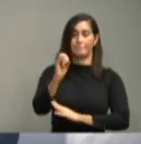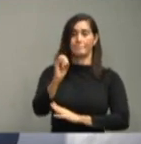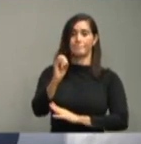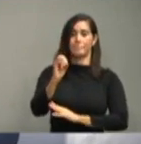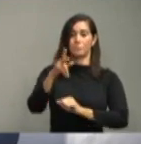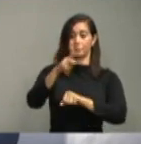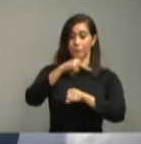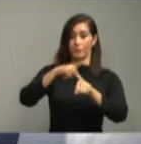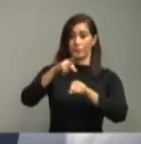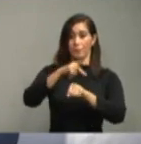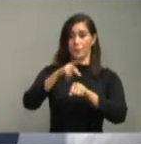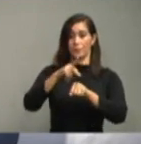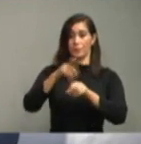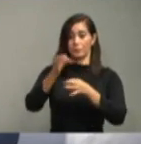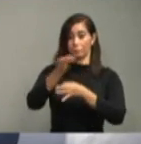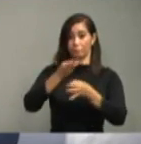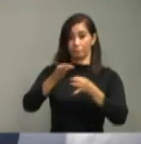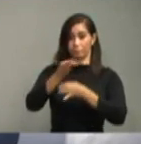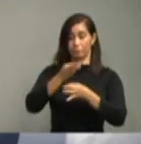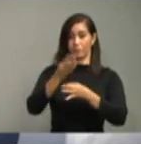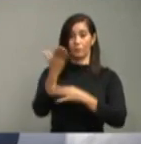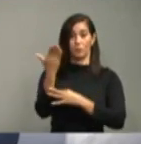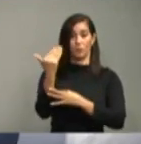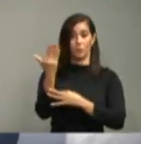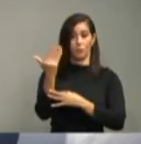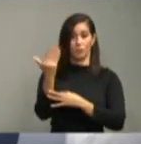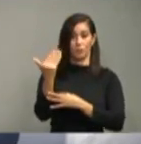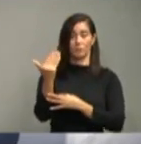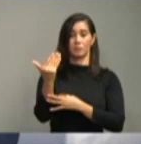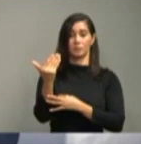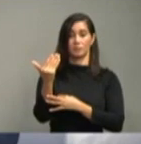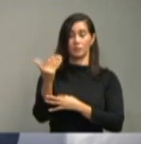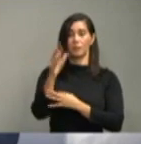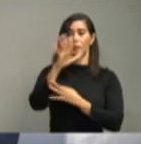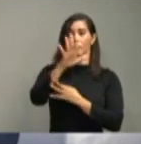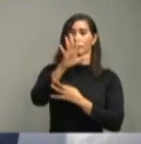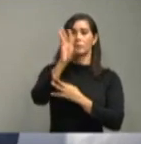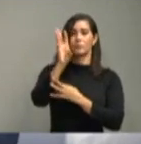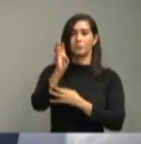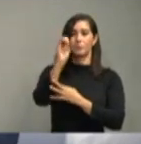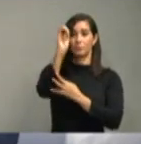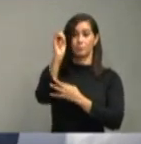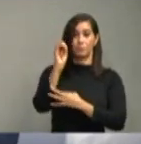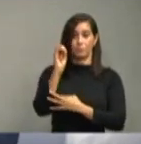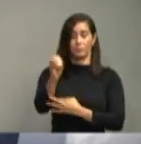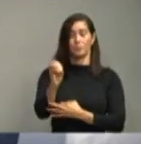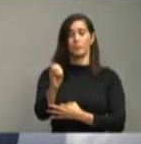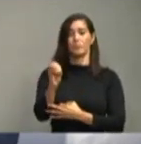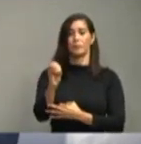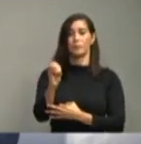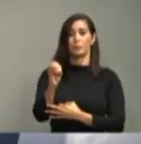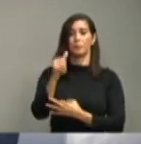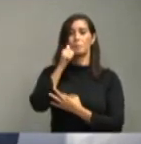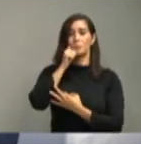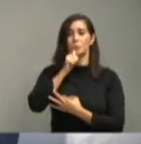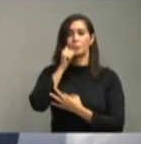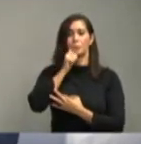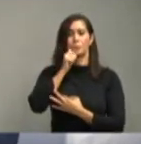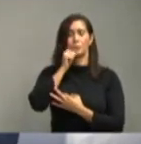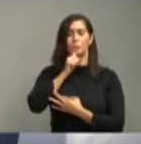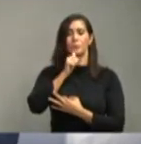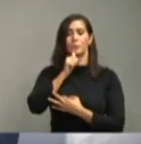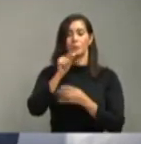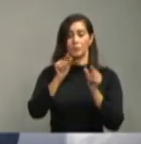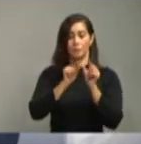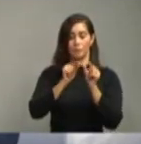la provincia Duarte, con 15. El 56% corresponden a mujeres, y